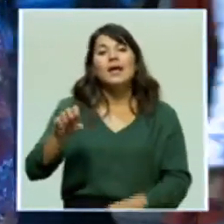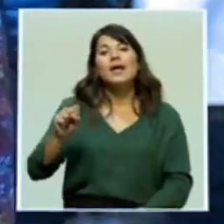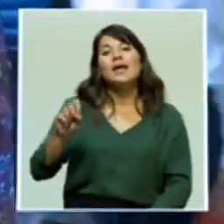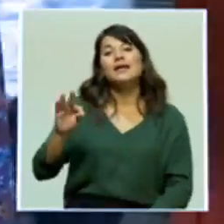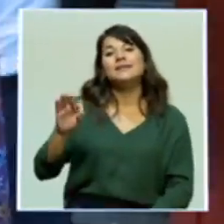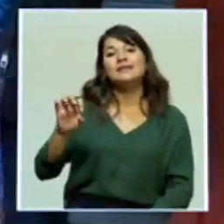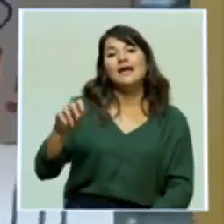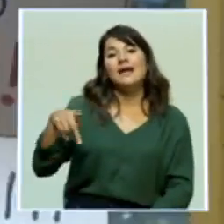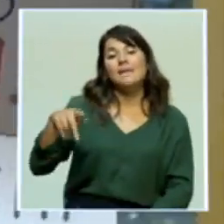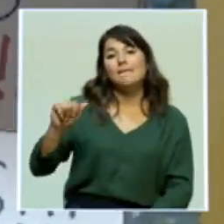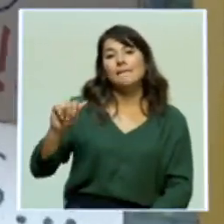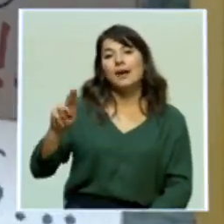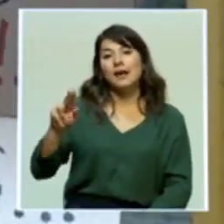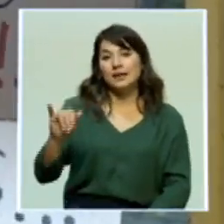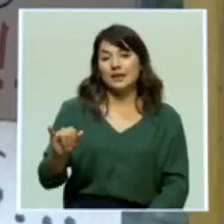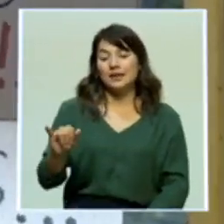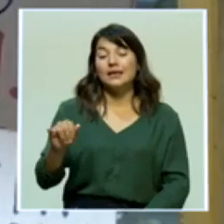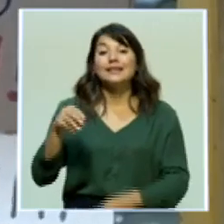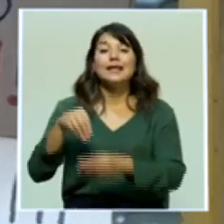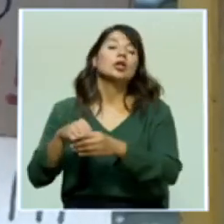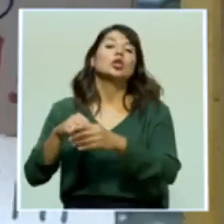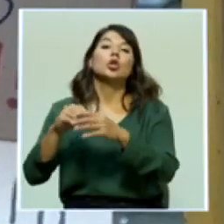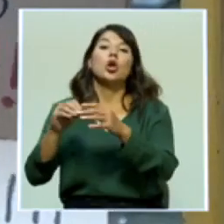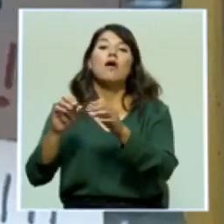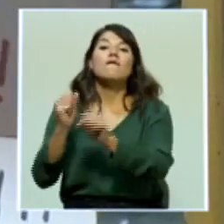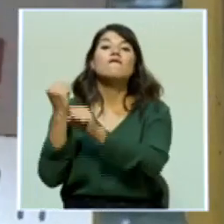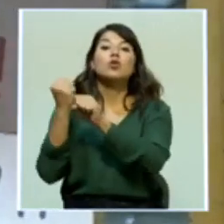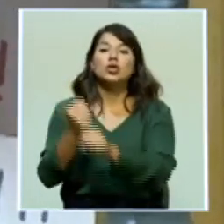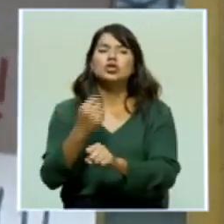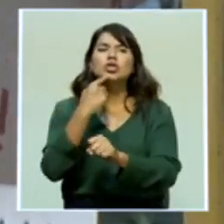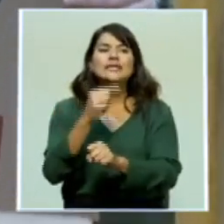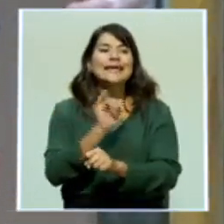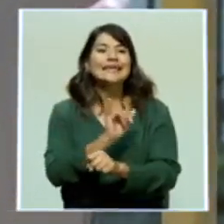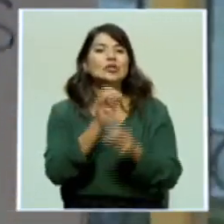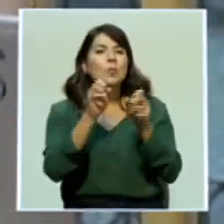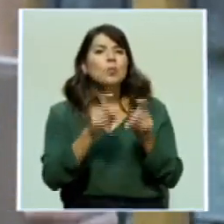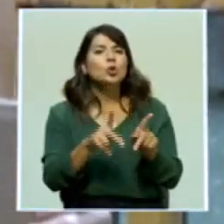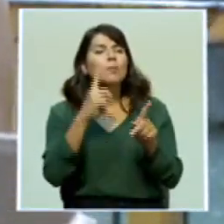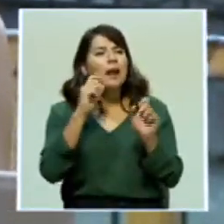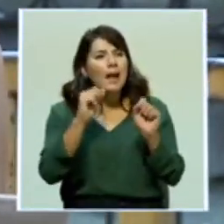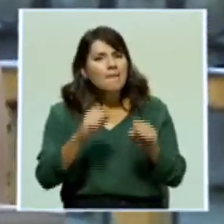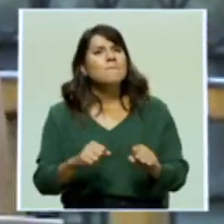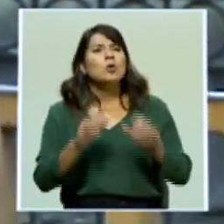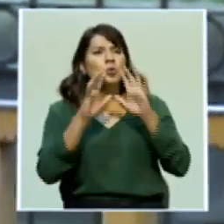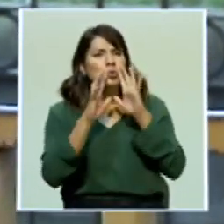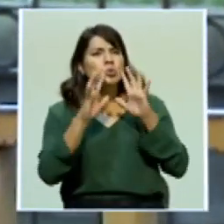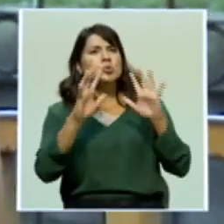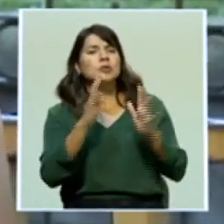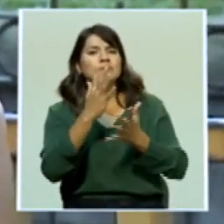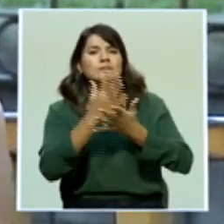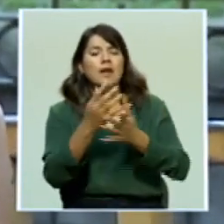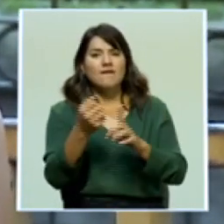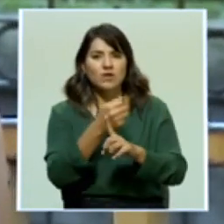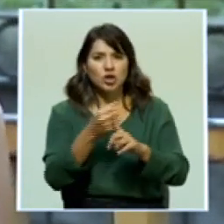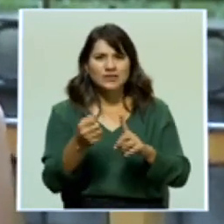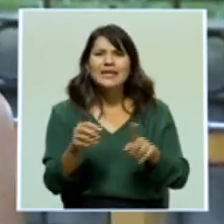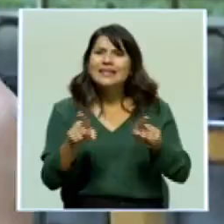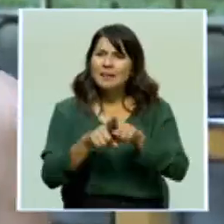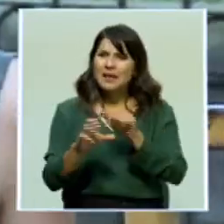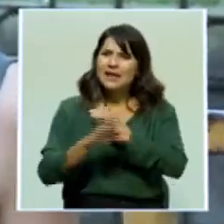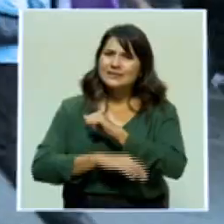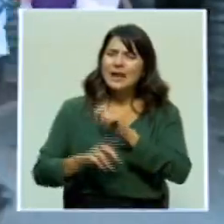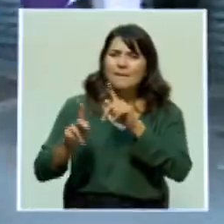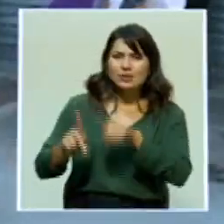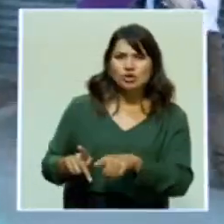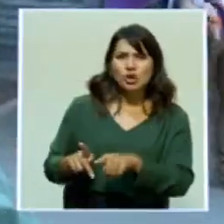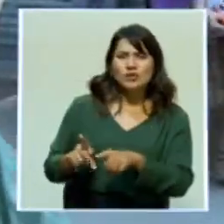de la Fundación Pan y Rosas, aseguró que la convocatoria es una oportunidad para alzar la voz contra la violencia y la impunidad de quienes han sido víctimas.